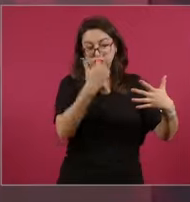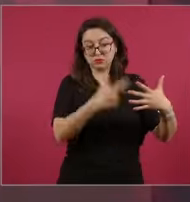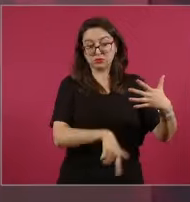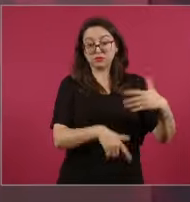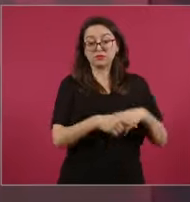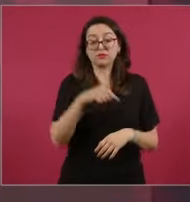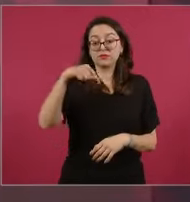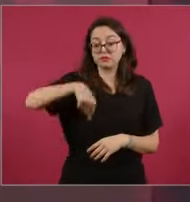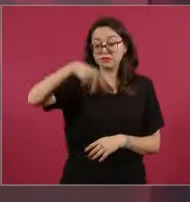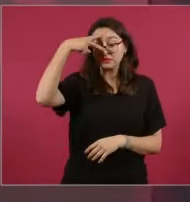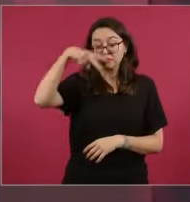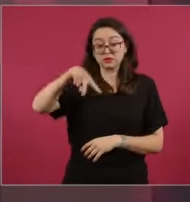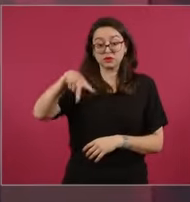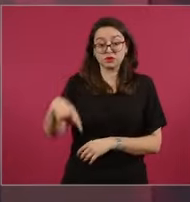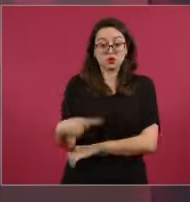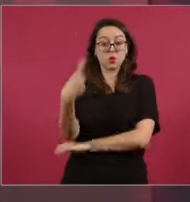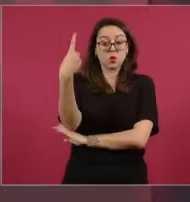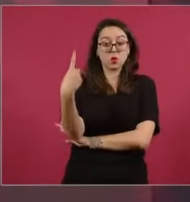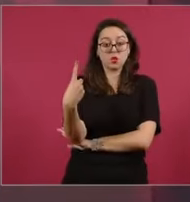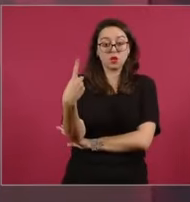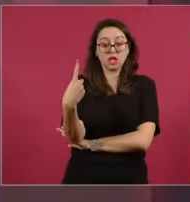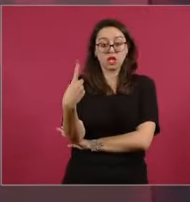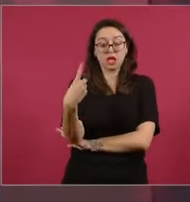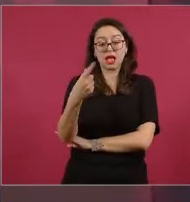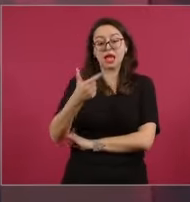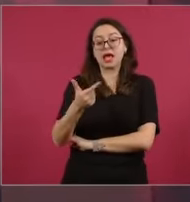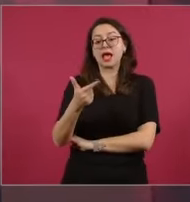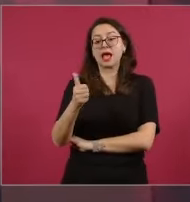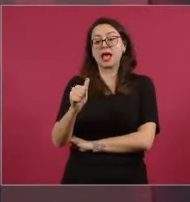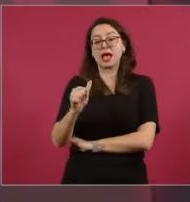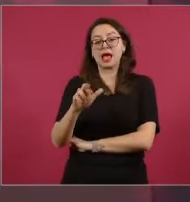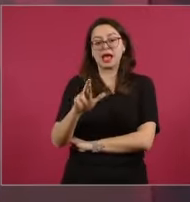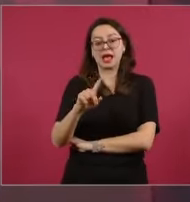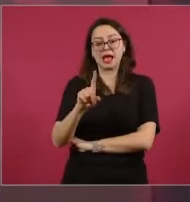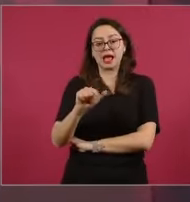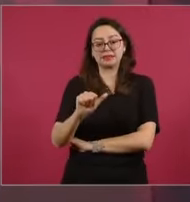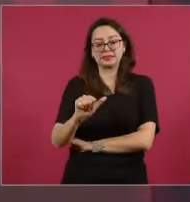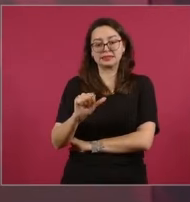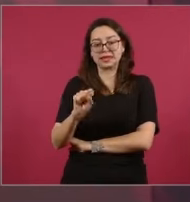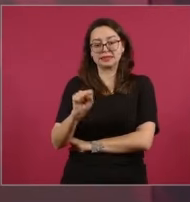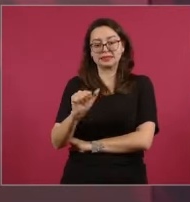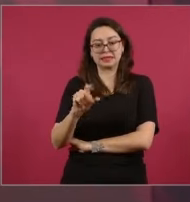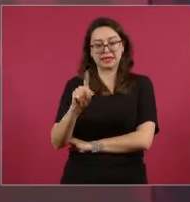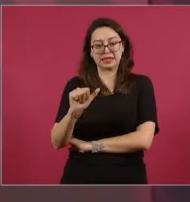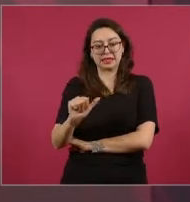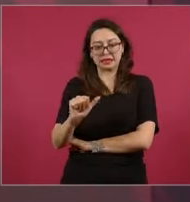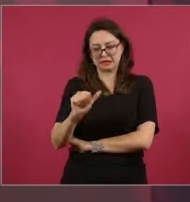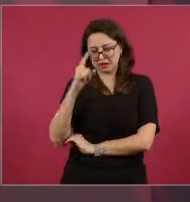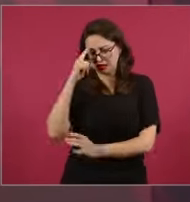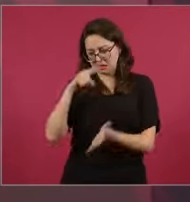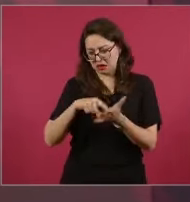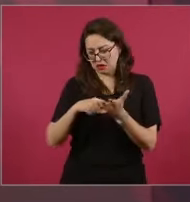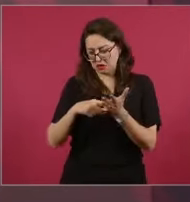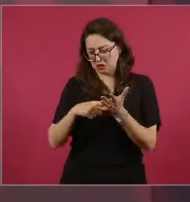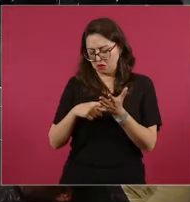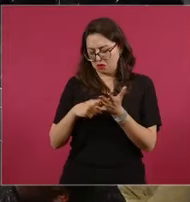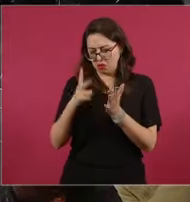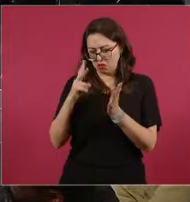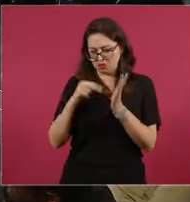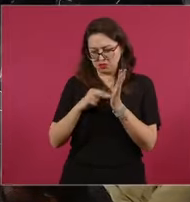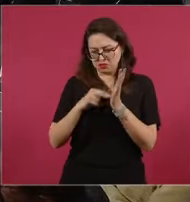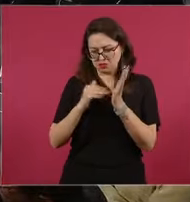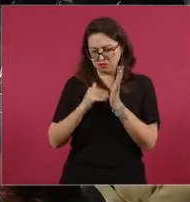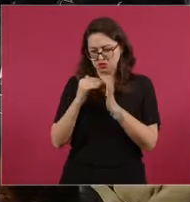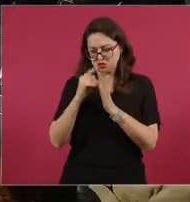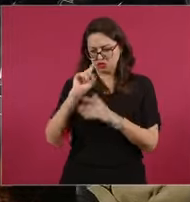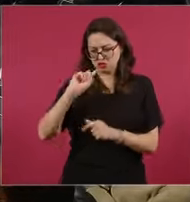una familia mexicana, los Garzazada, que tenían creo que dos mil millones de dólares y aparecían